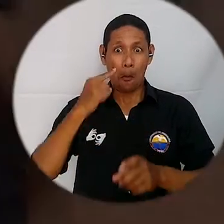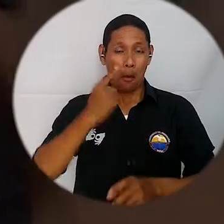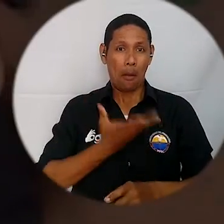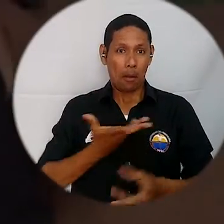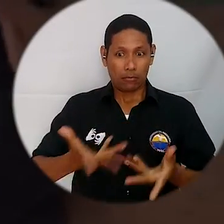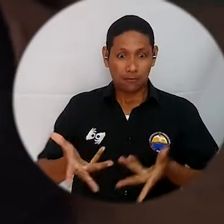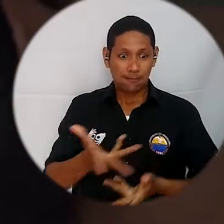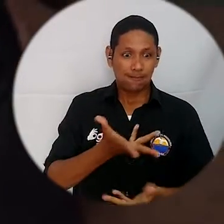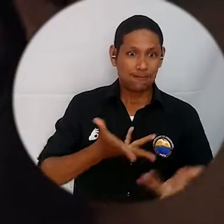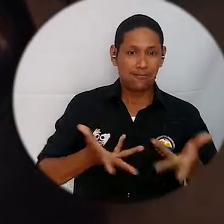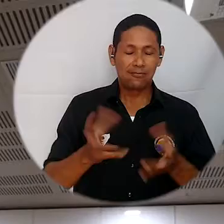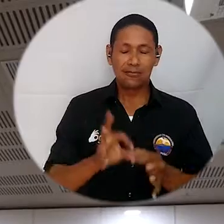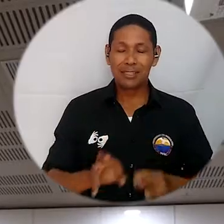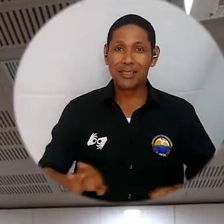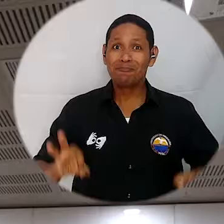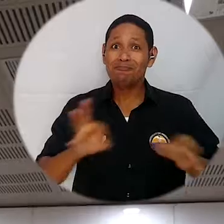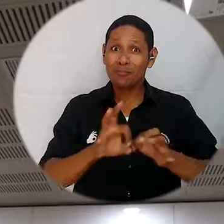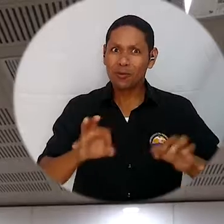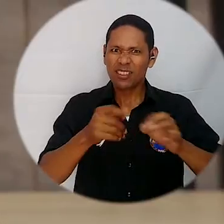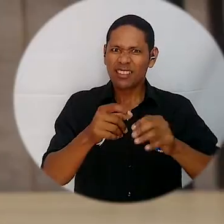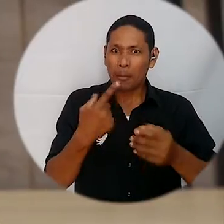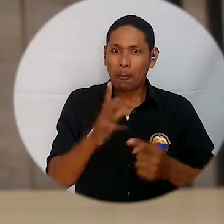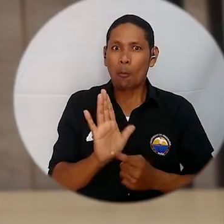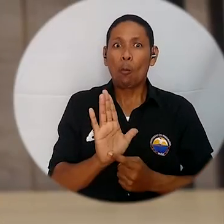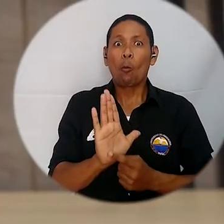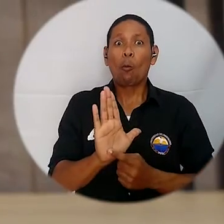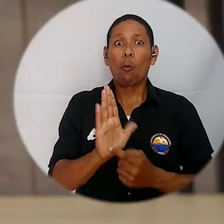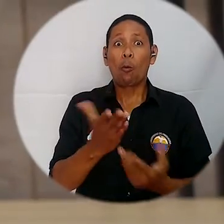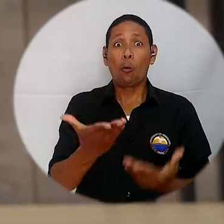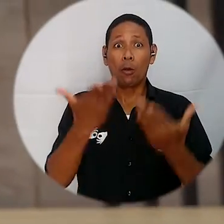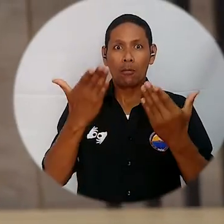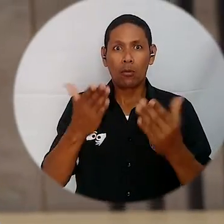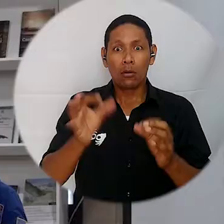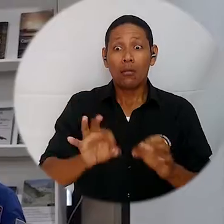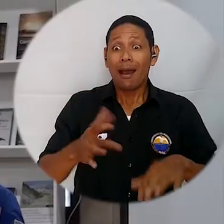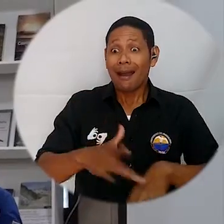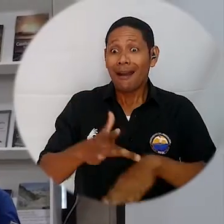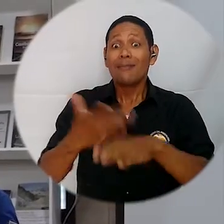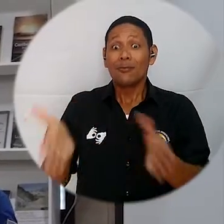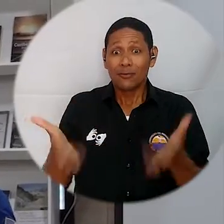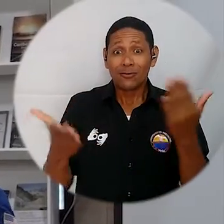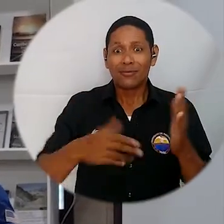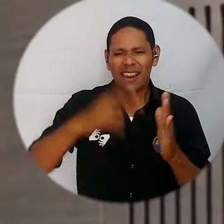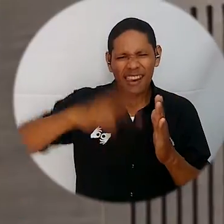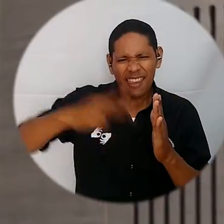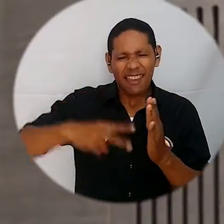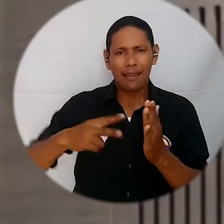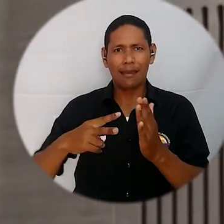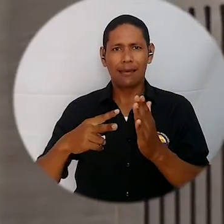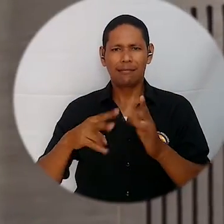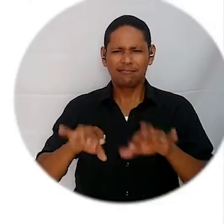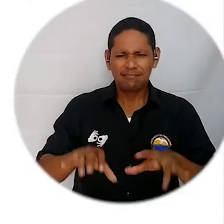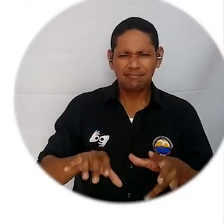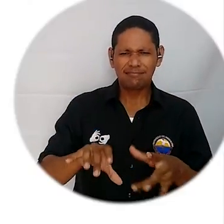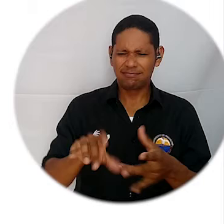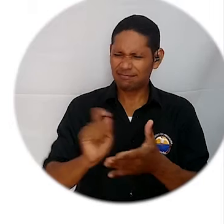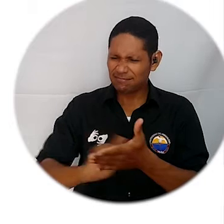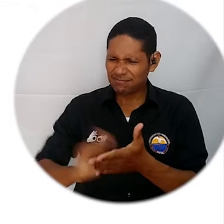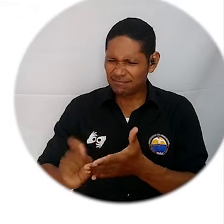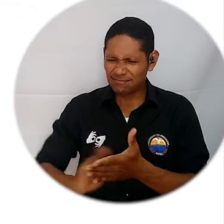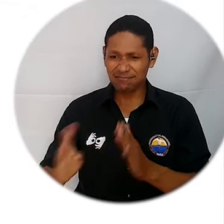otra estos eventos servir como de fomento para la lectura y la escritura dentro de los hogares.